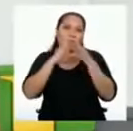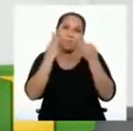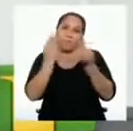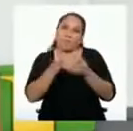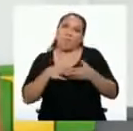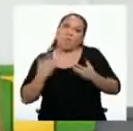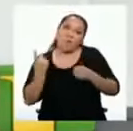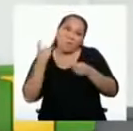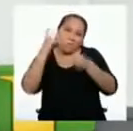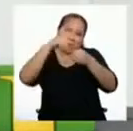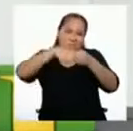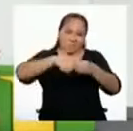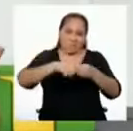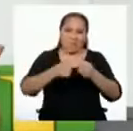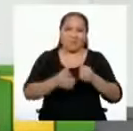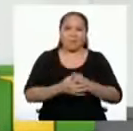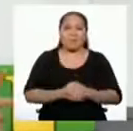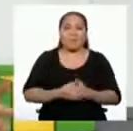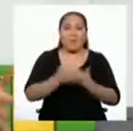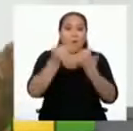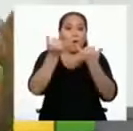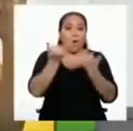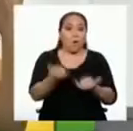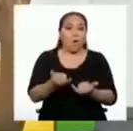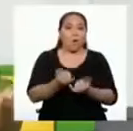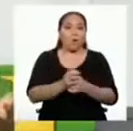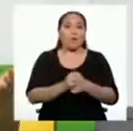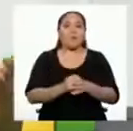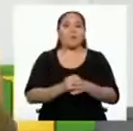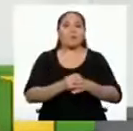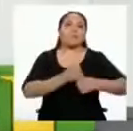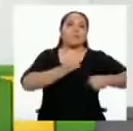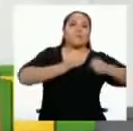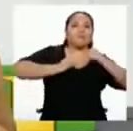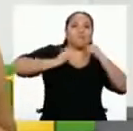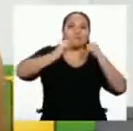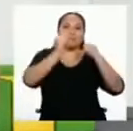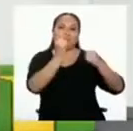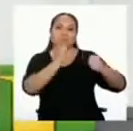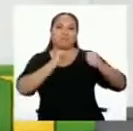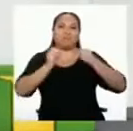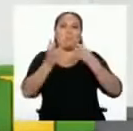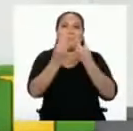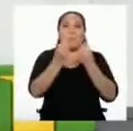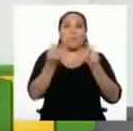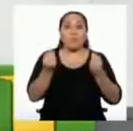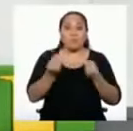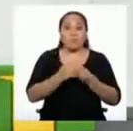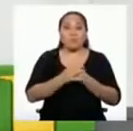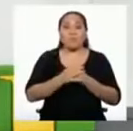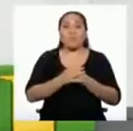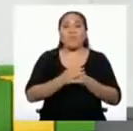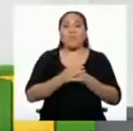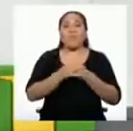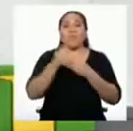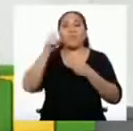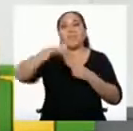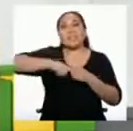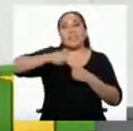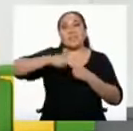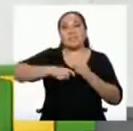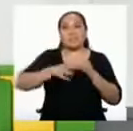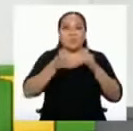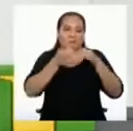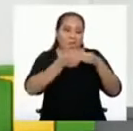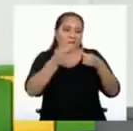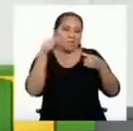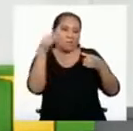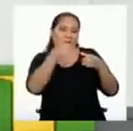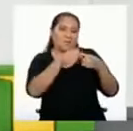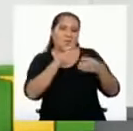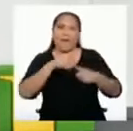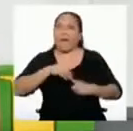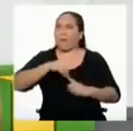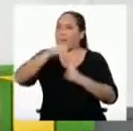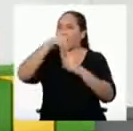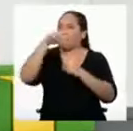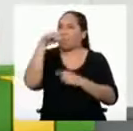puede participar. Hoy vamos a movernos mucho y para eso contamos con un elemento muy especial.